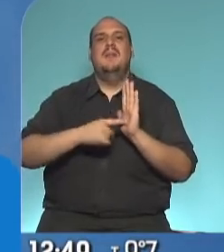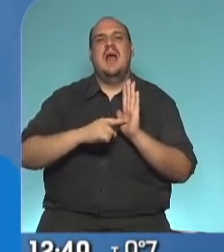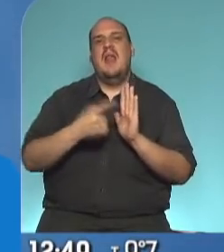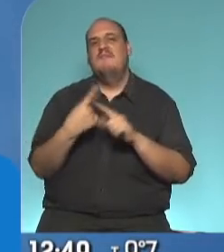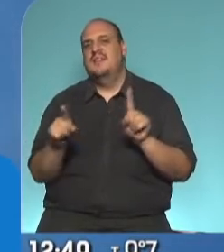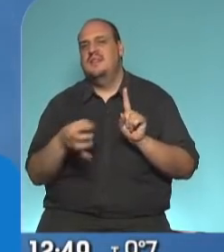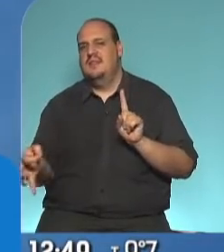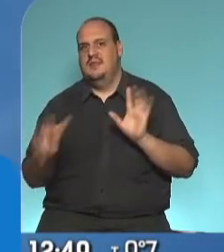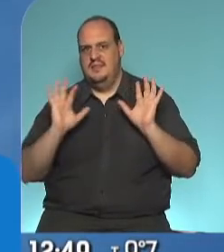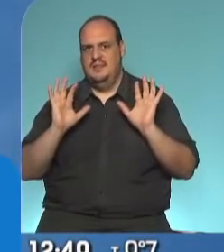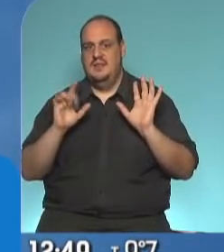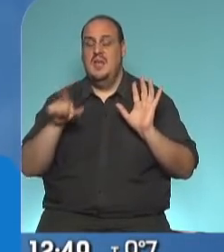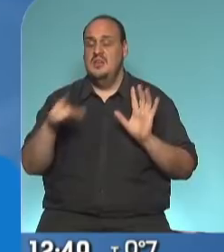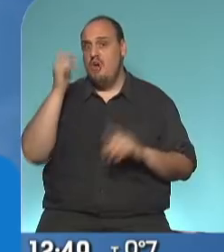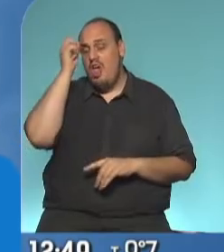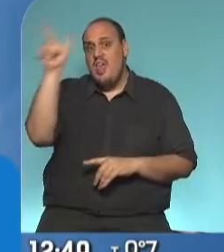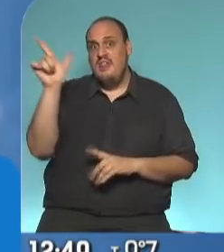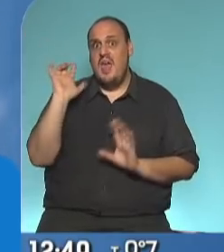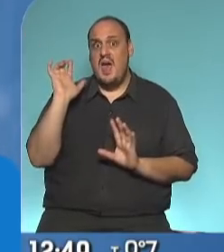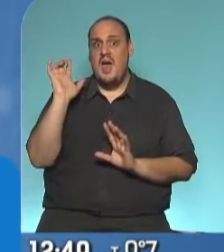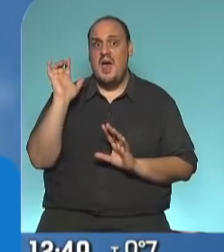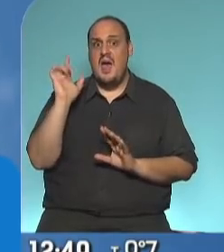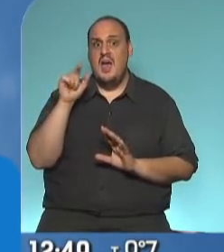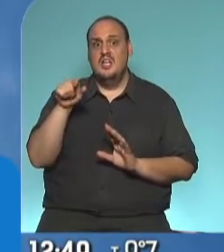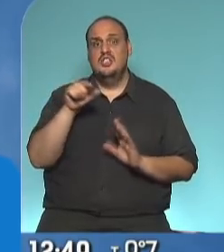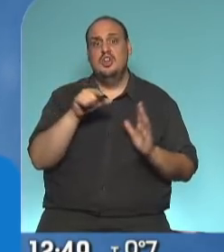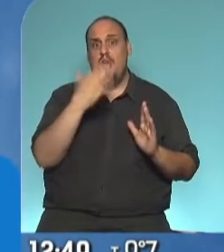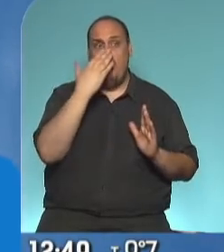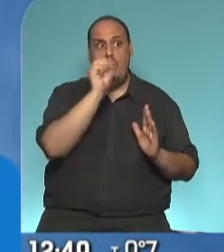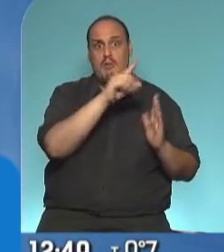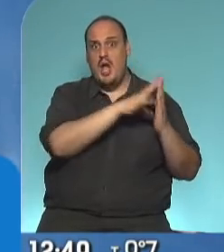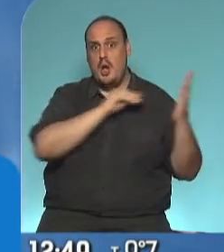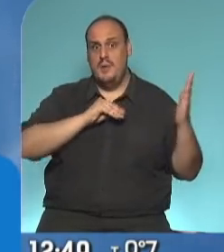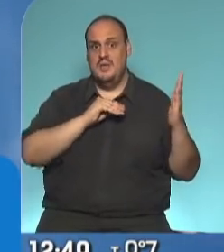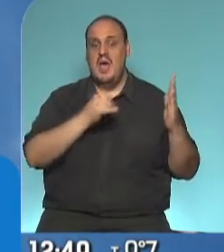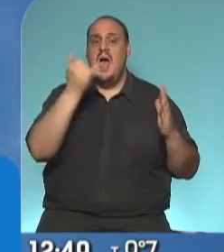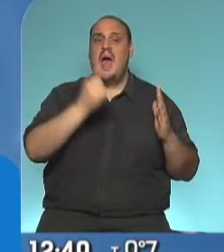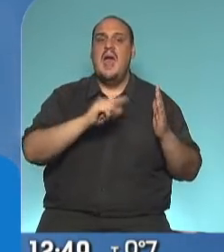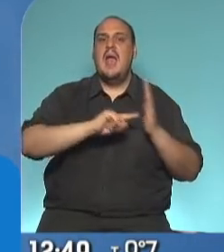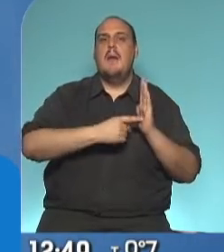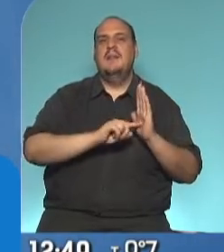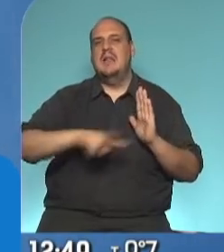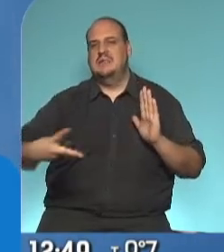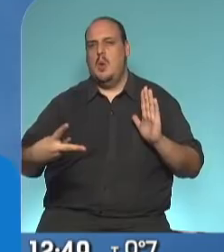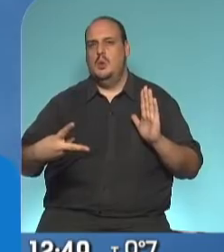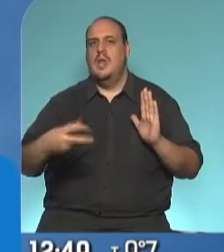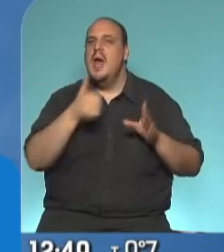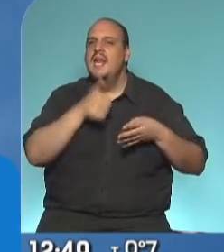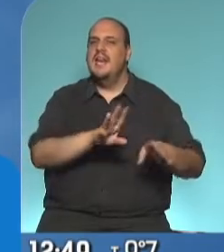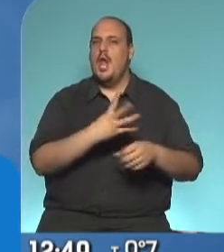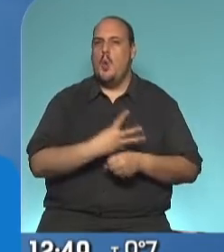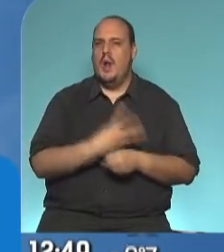una idea que honestamente le copié a los cordobeses que tienen una capital alternativa allí en Río Cuarto.